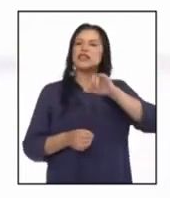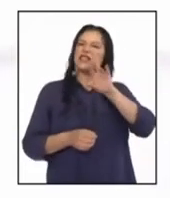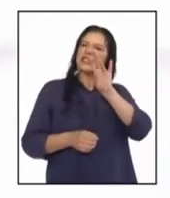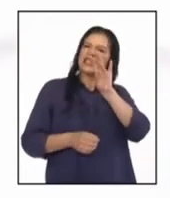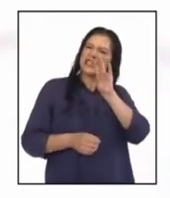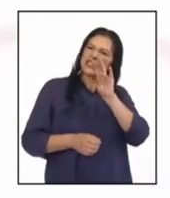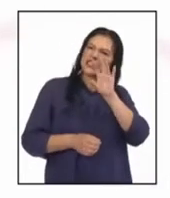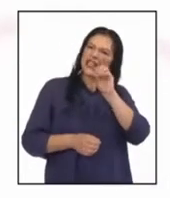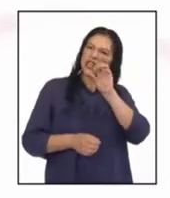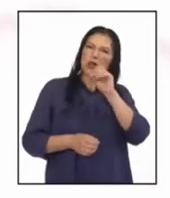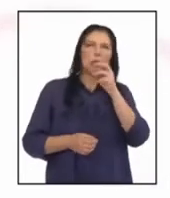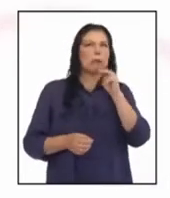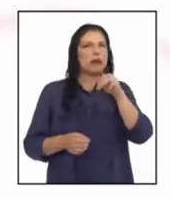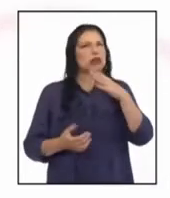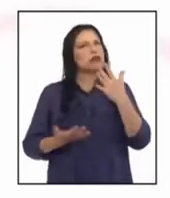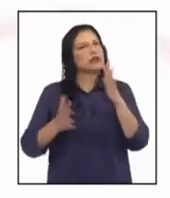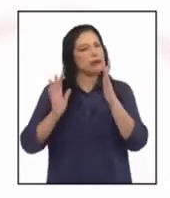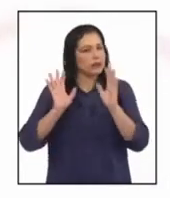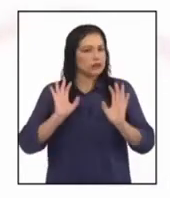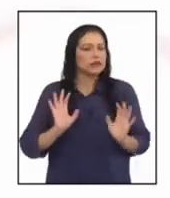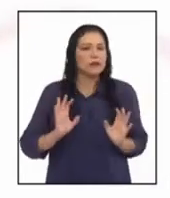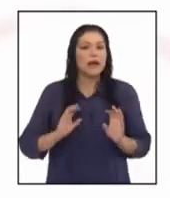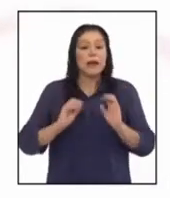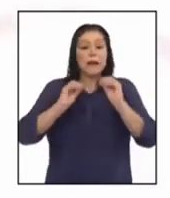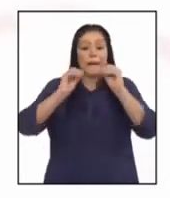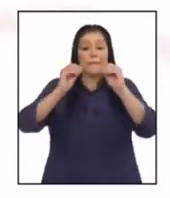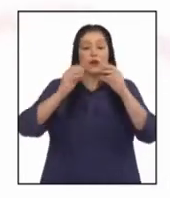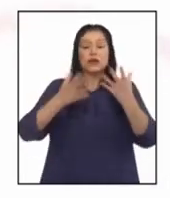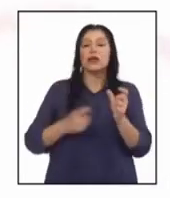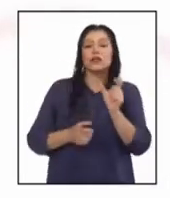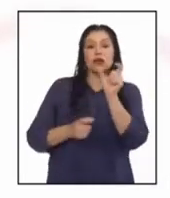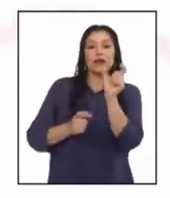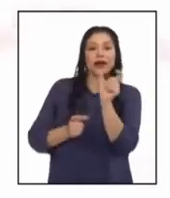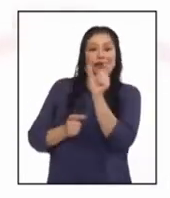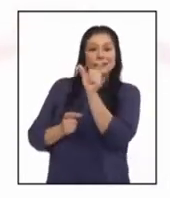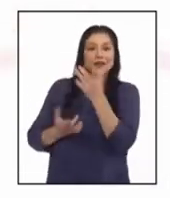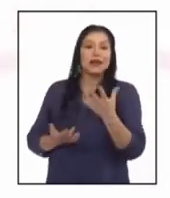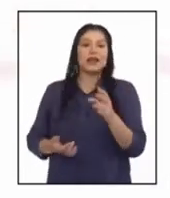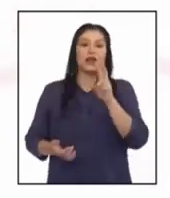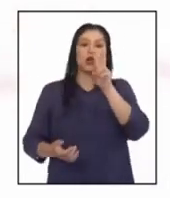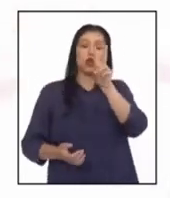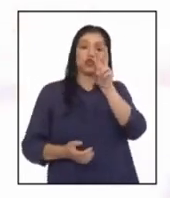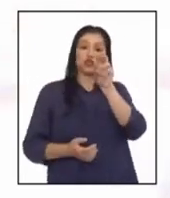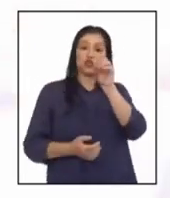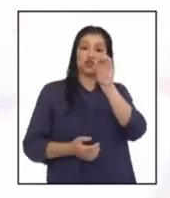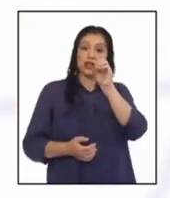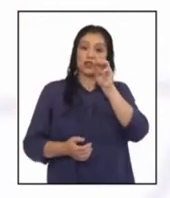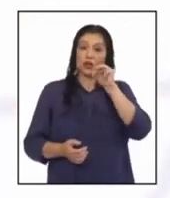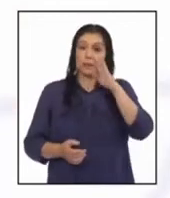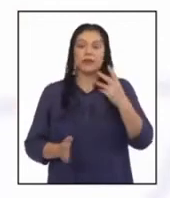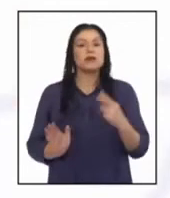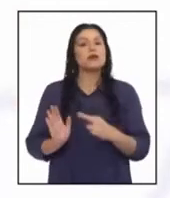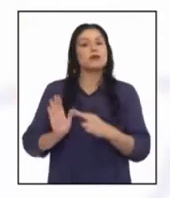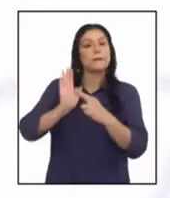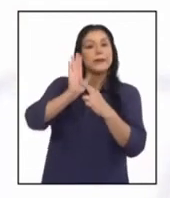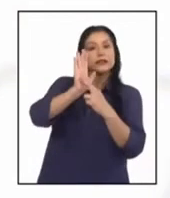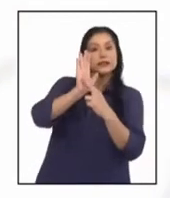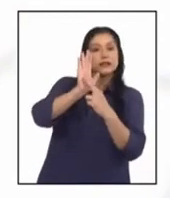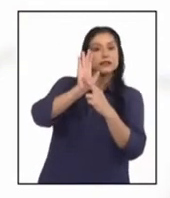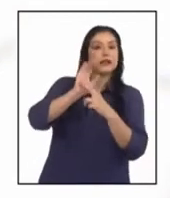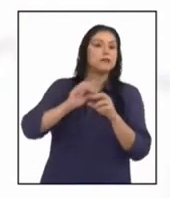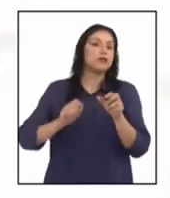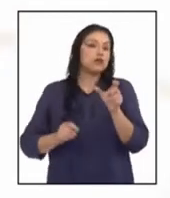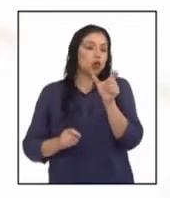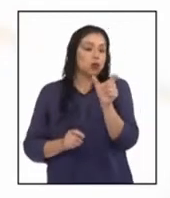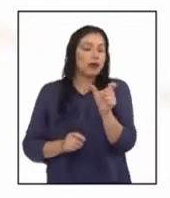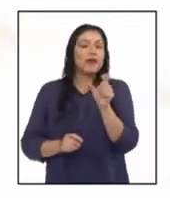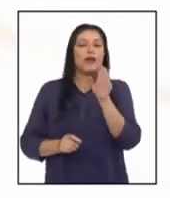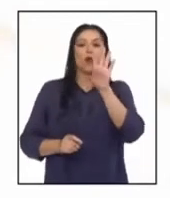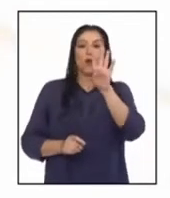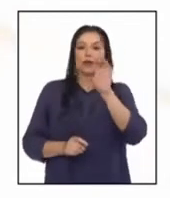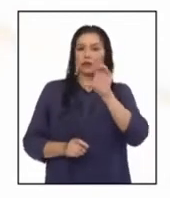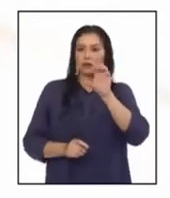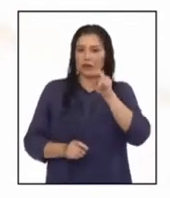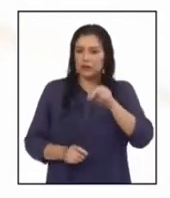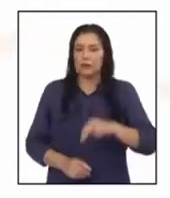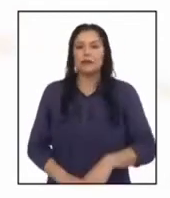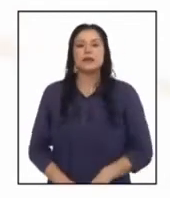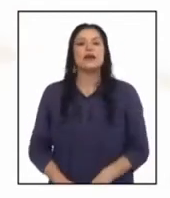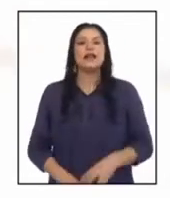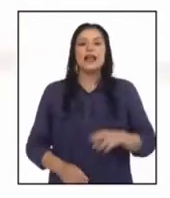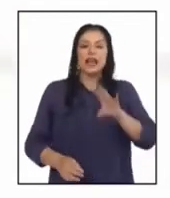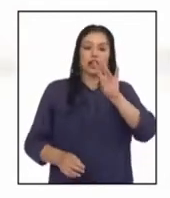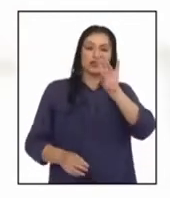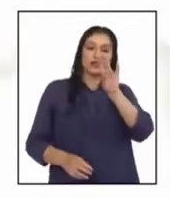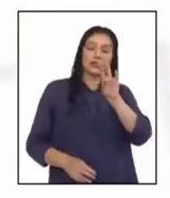aproximadamente. Aplicando la escala, los 200 metros los representamos con un segmento de 4 centímetros